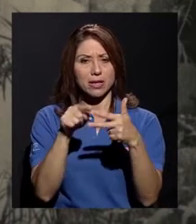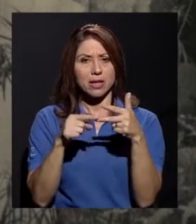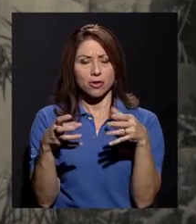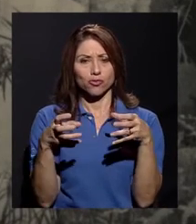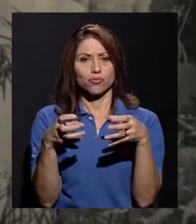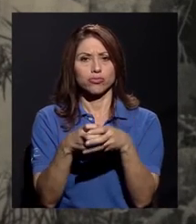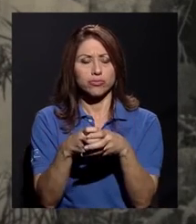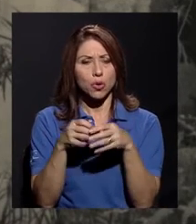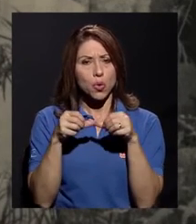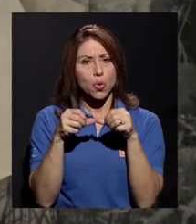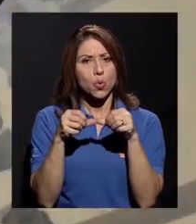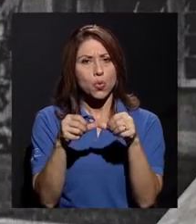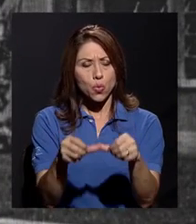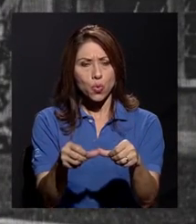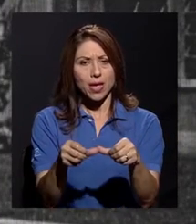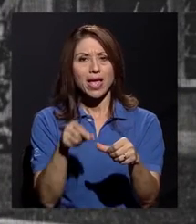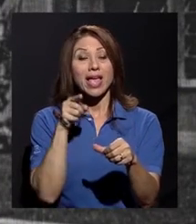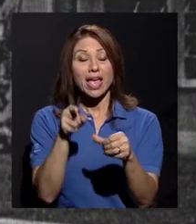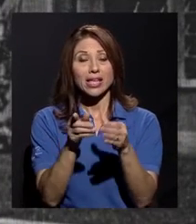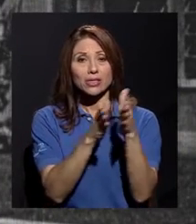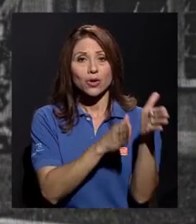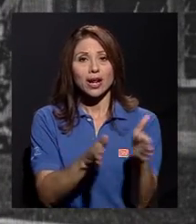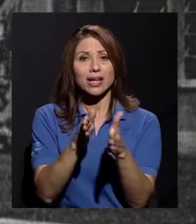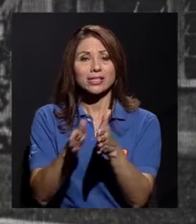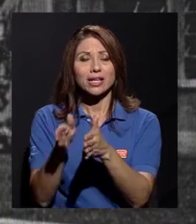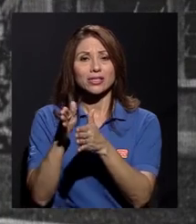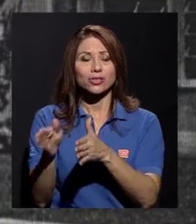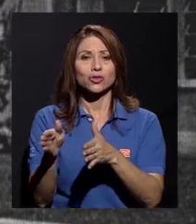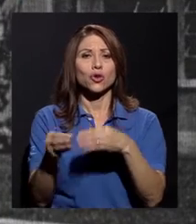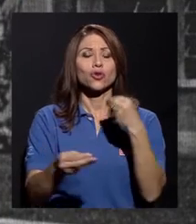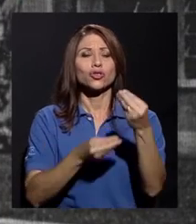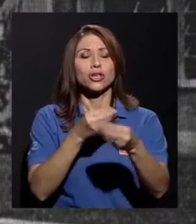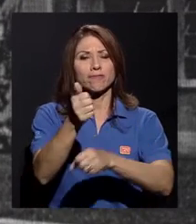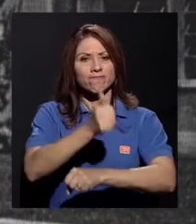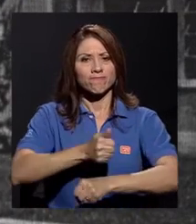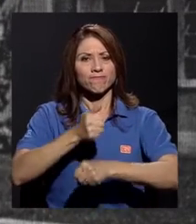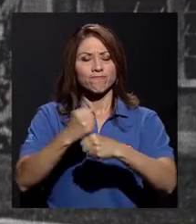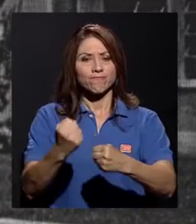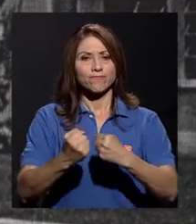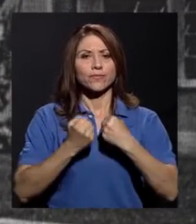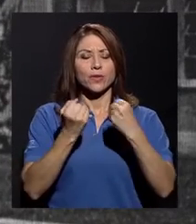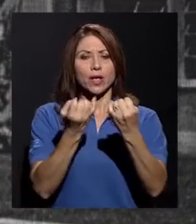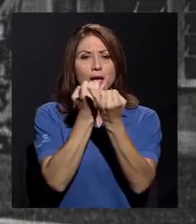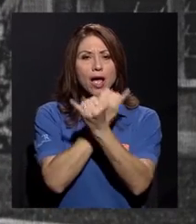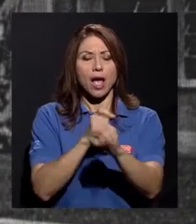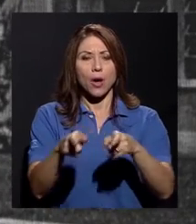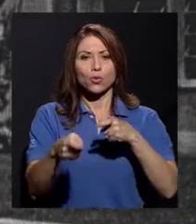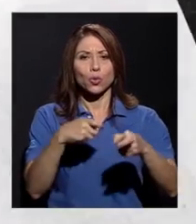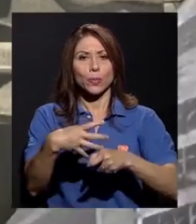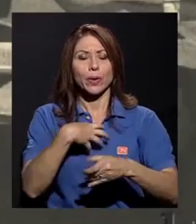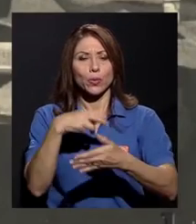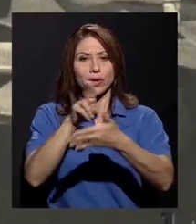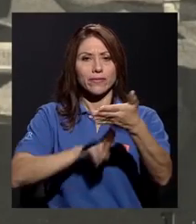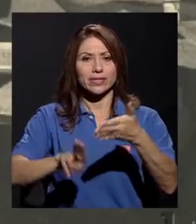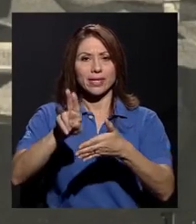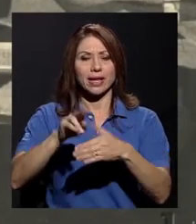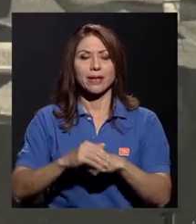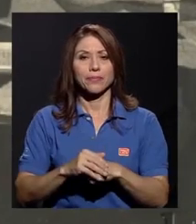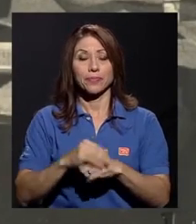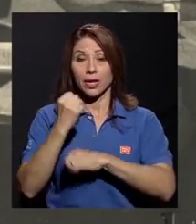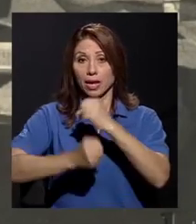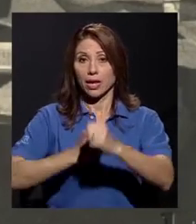organización que significó la solidificación de la autonomía universitaria. En 1946,